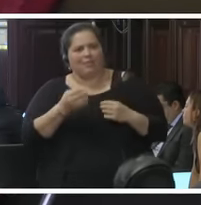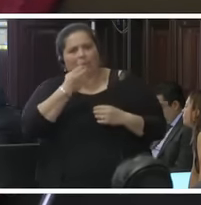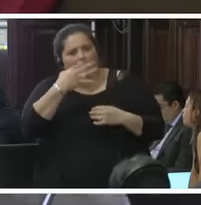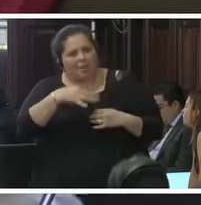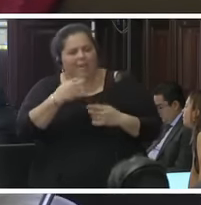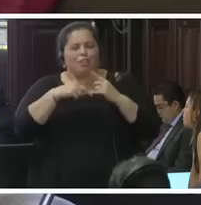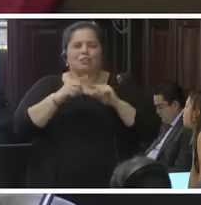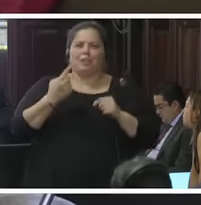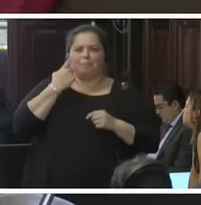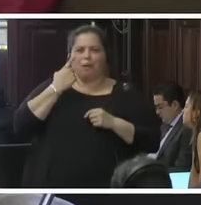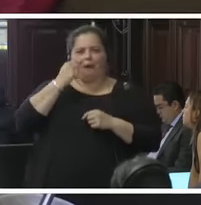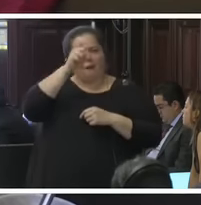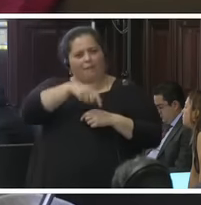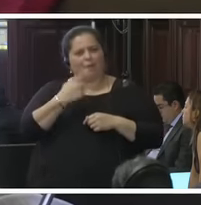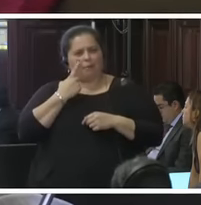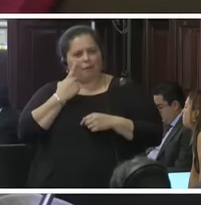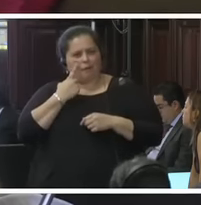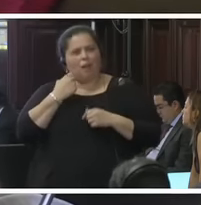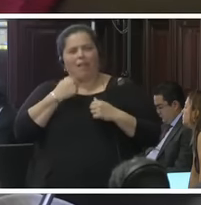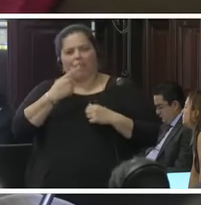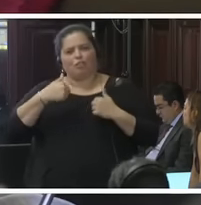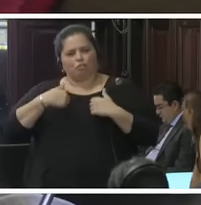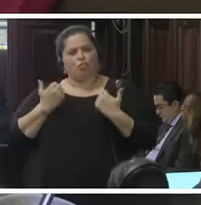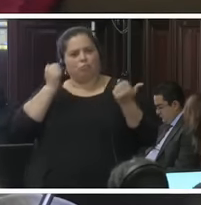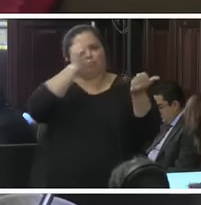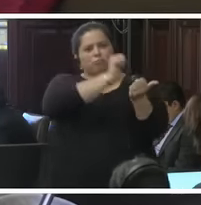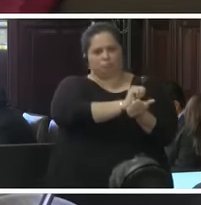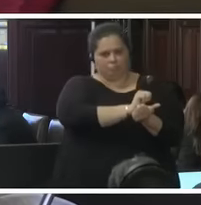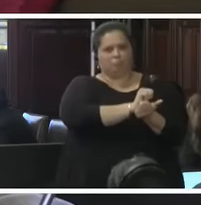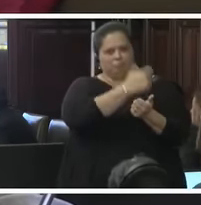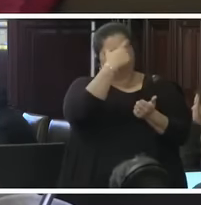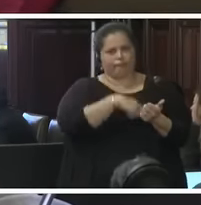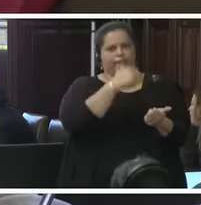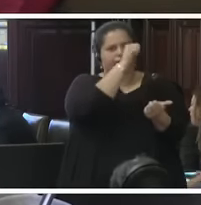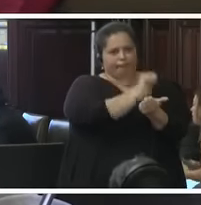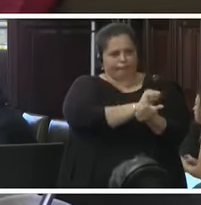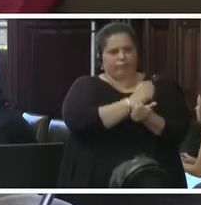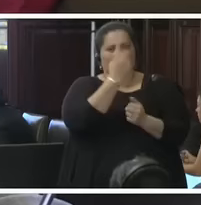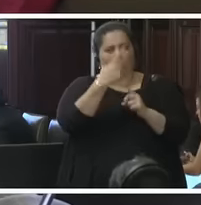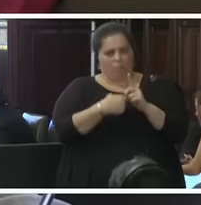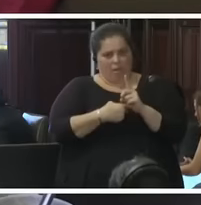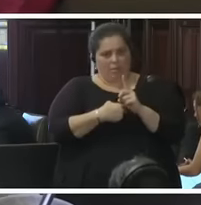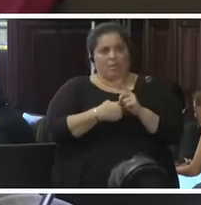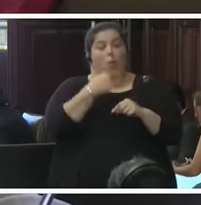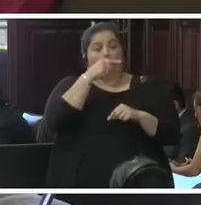se hizo encerrar él en la cárcel un mes. Cuando salió,